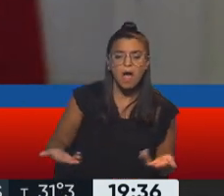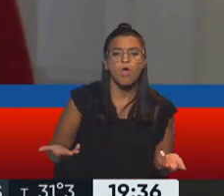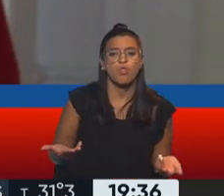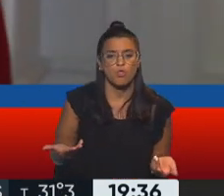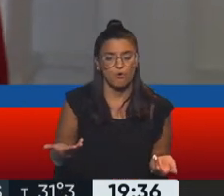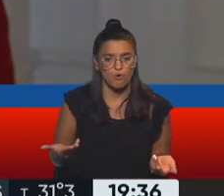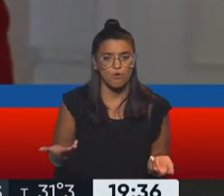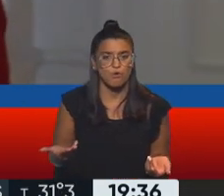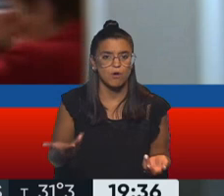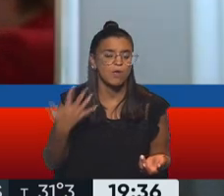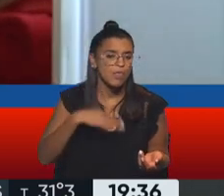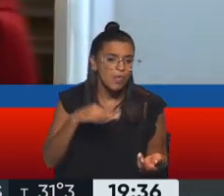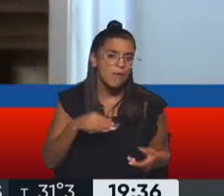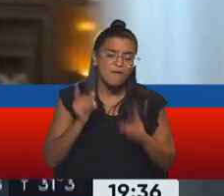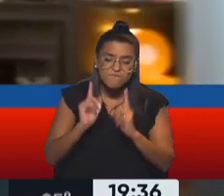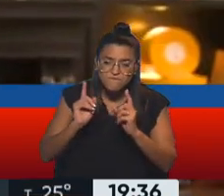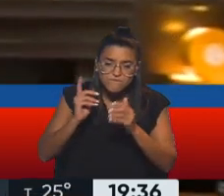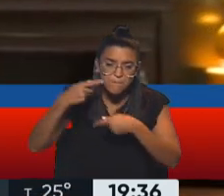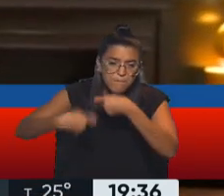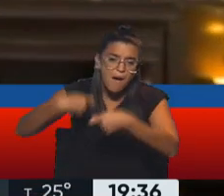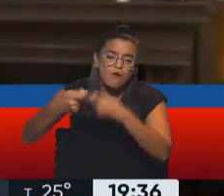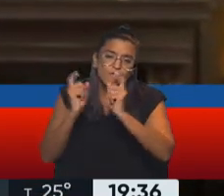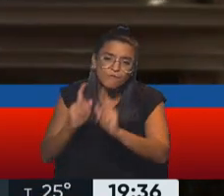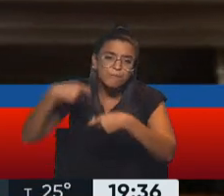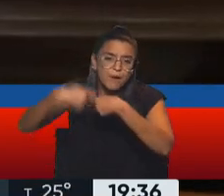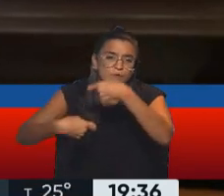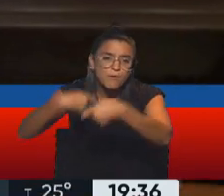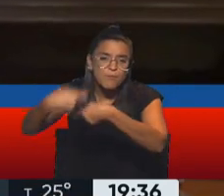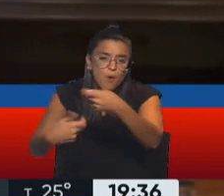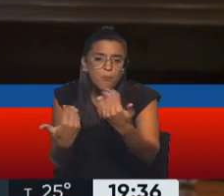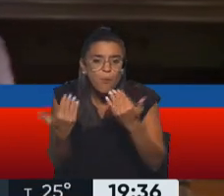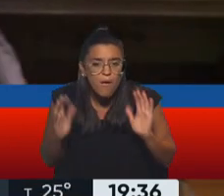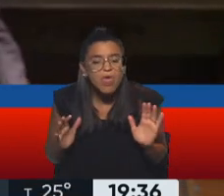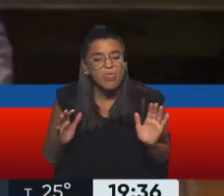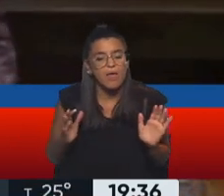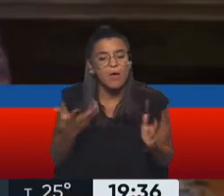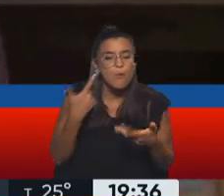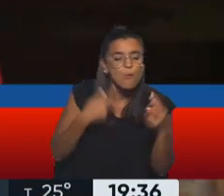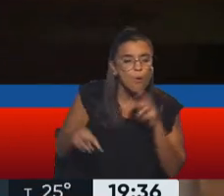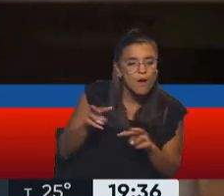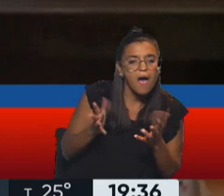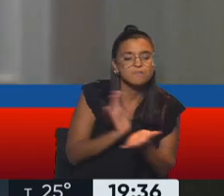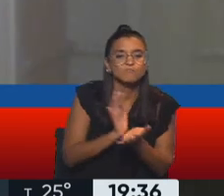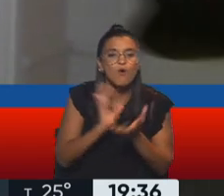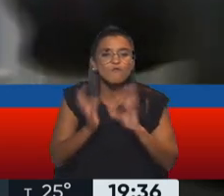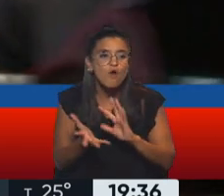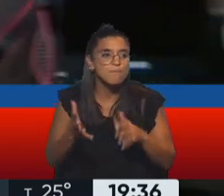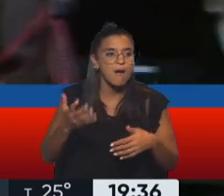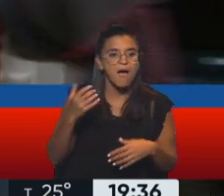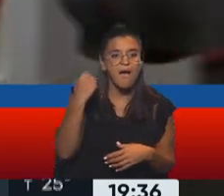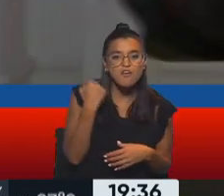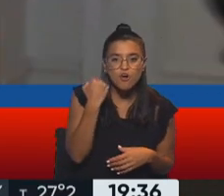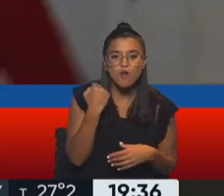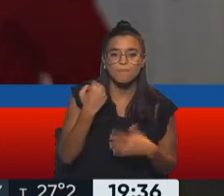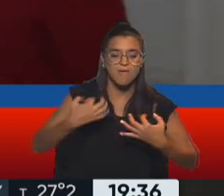tiene que ser perdurable, sustentable, en buscar tener una economía sana, con estos